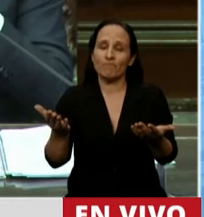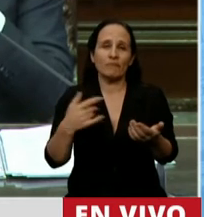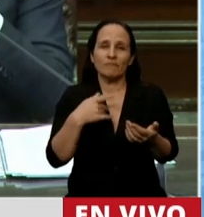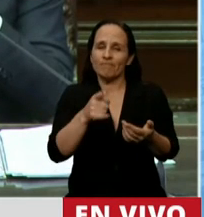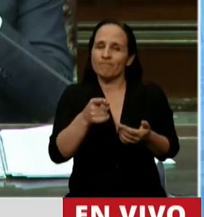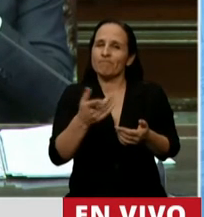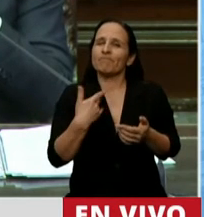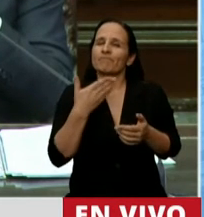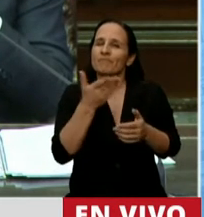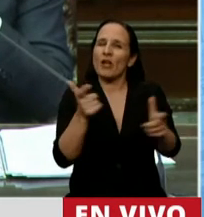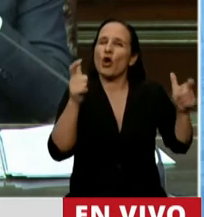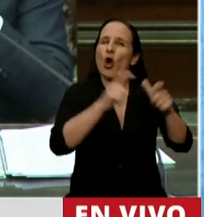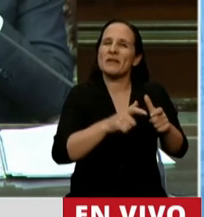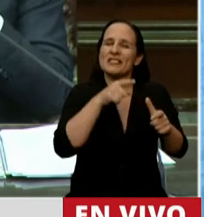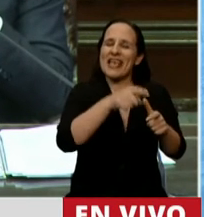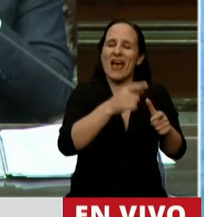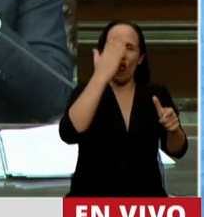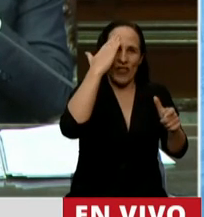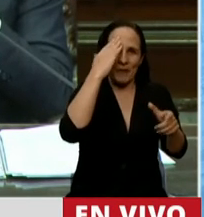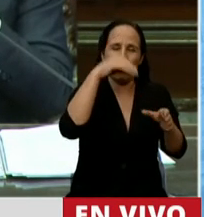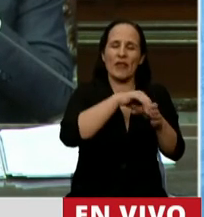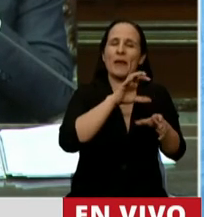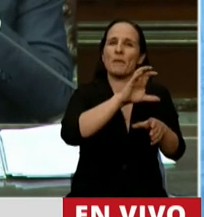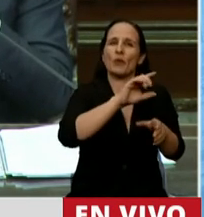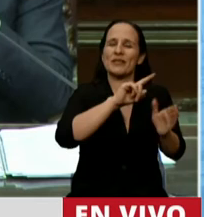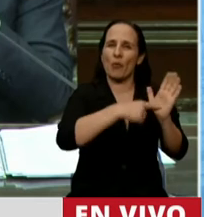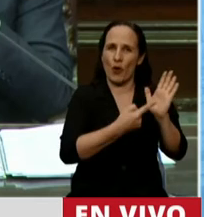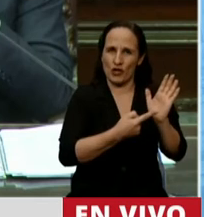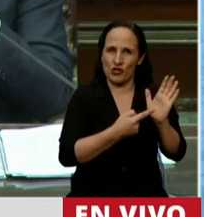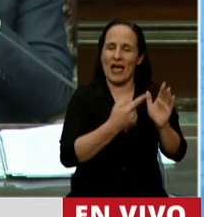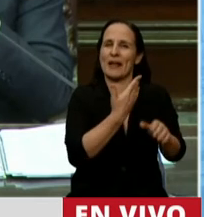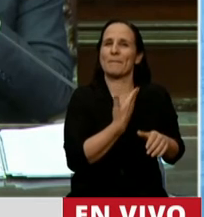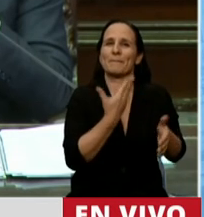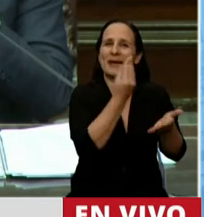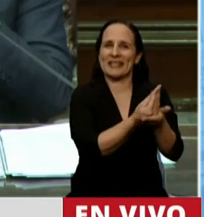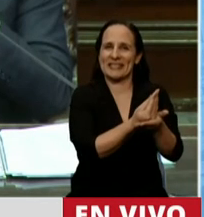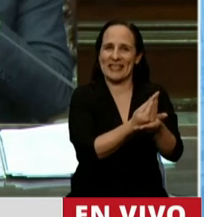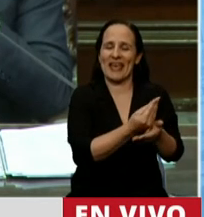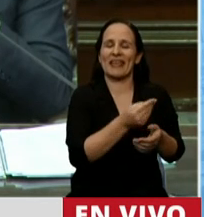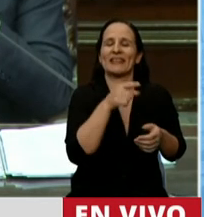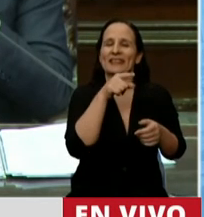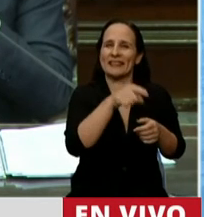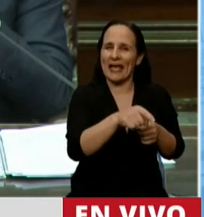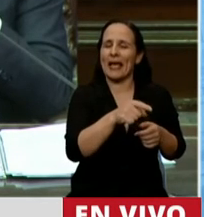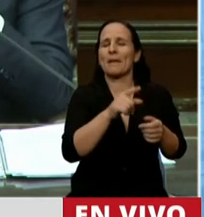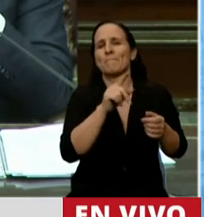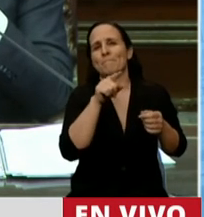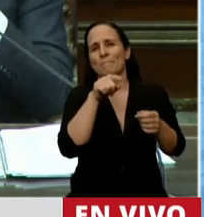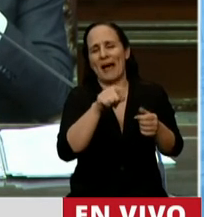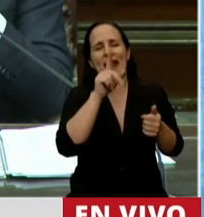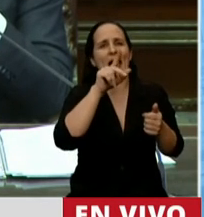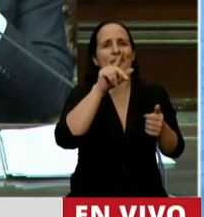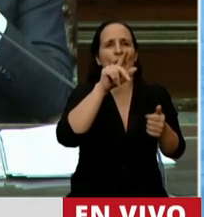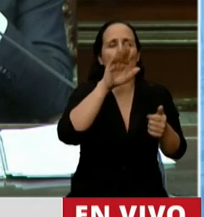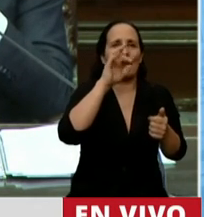Comisión Provincial de la Memoria de la Provincia de Buenos Aires, para su presidente, Adolfo Pérez Esquivel, para Dora Barrancos, Ernesto